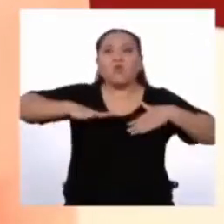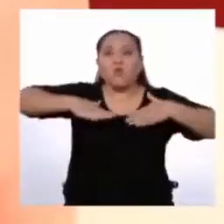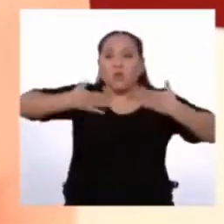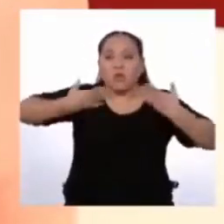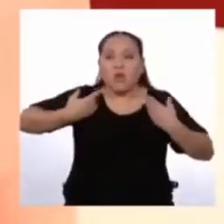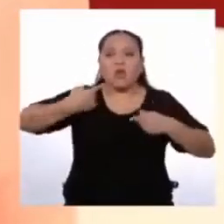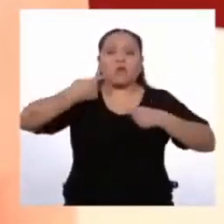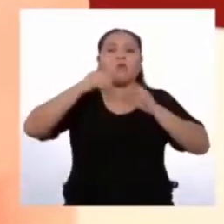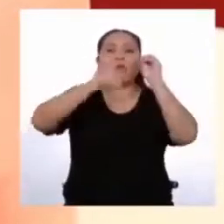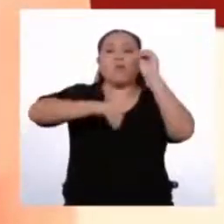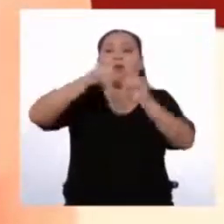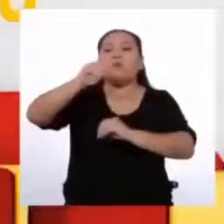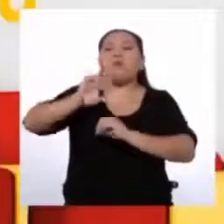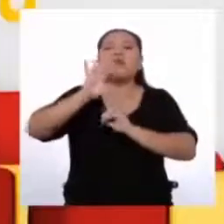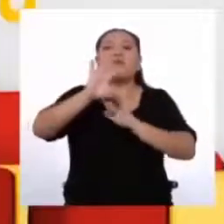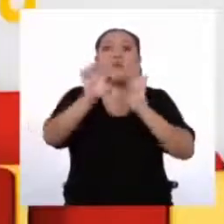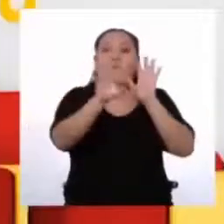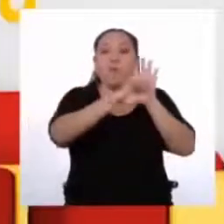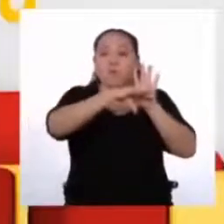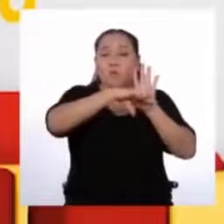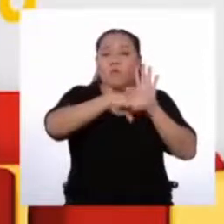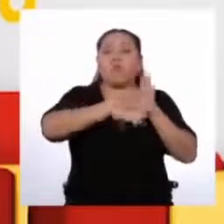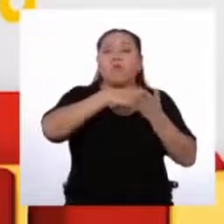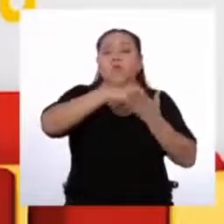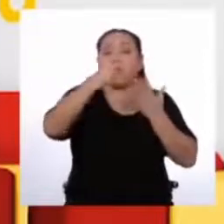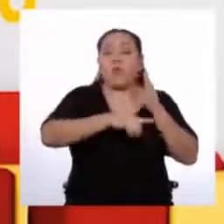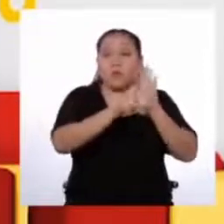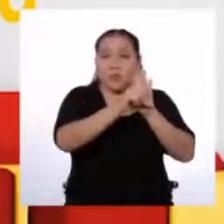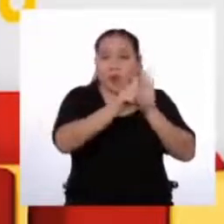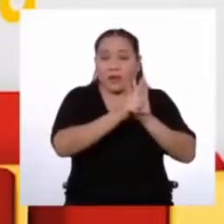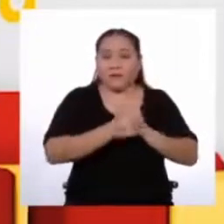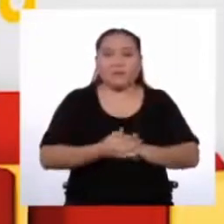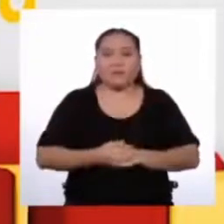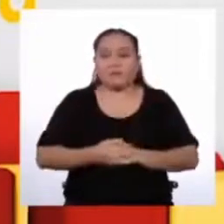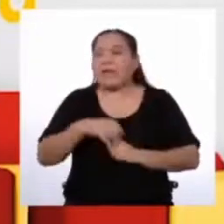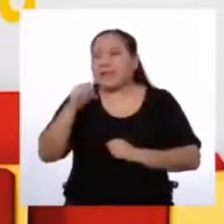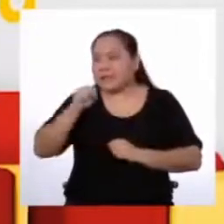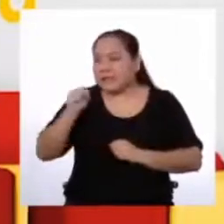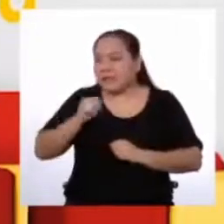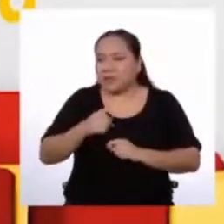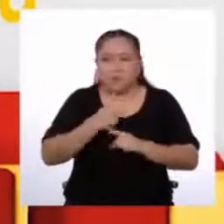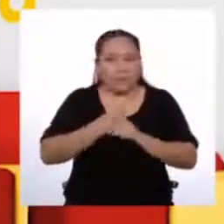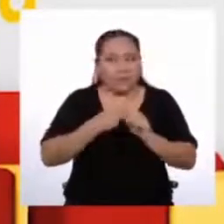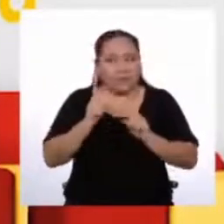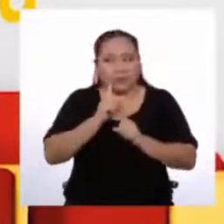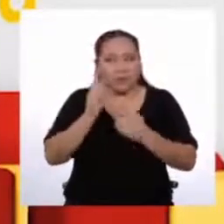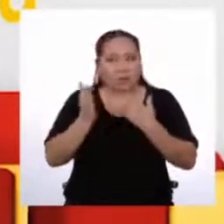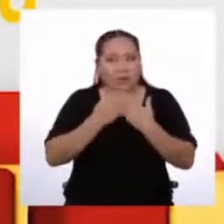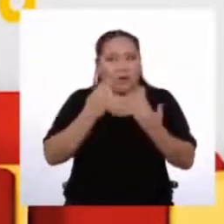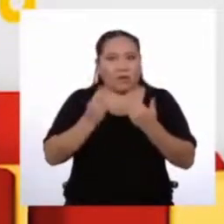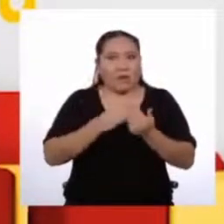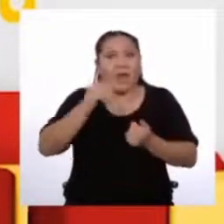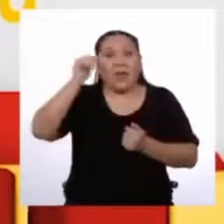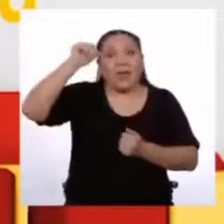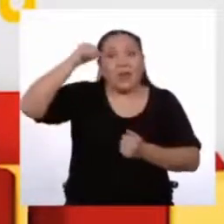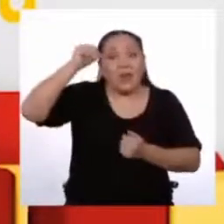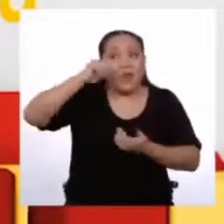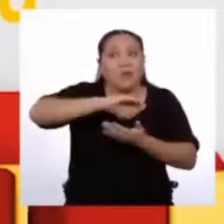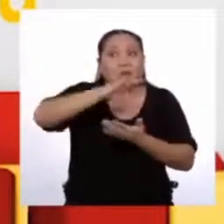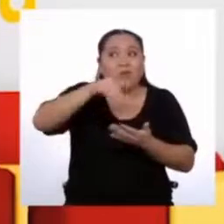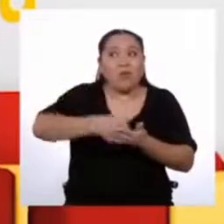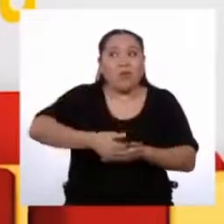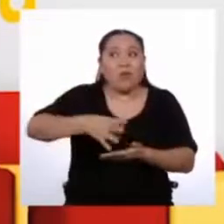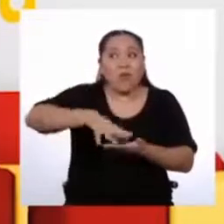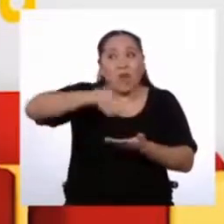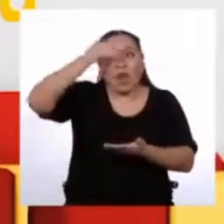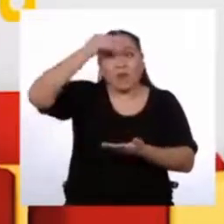redactar sus proyectos de ley Cierto tocino, pero como no fue nada fácil Repasemos todo lo que aprendimos para